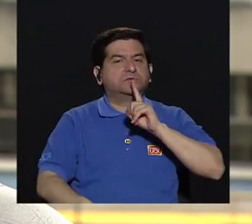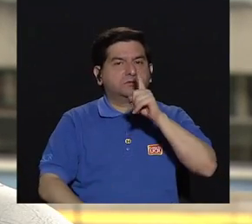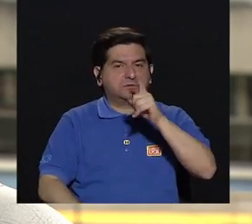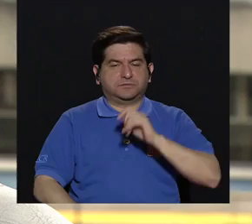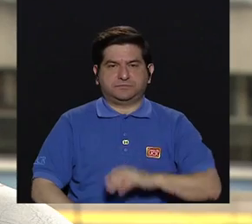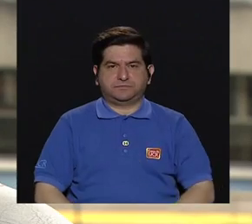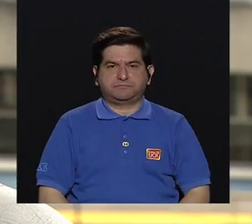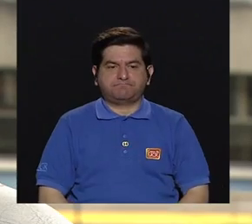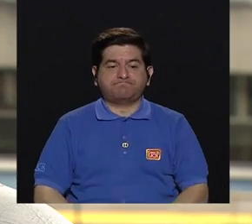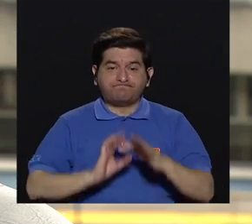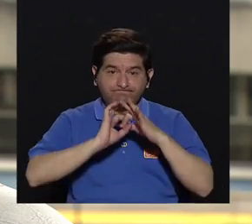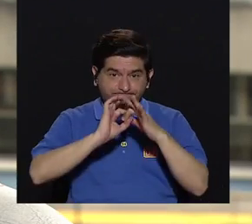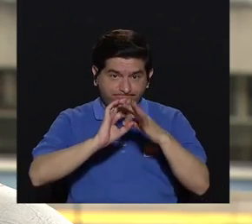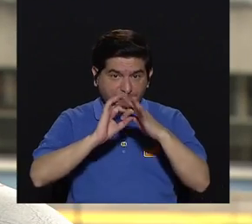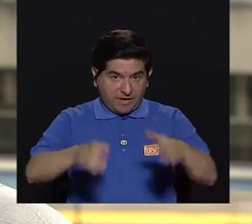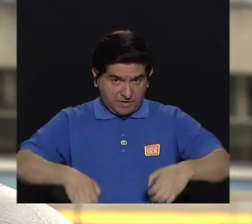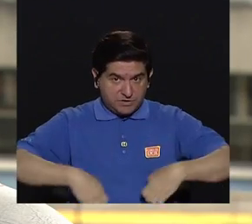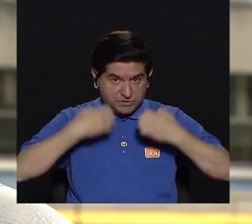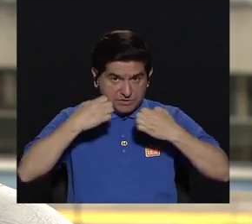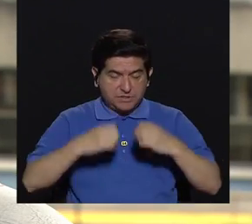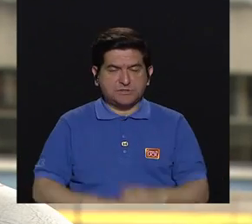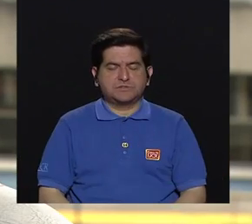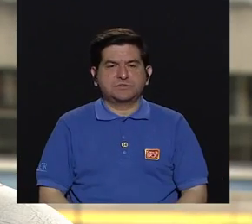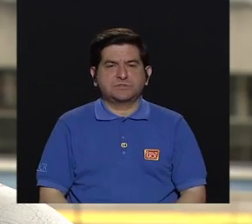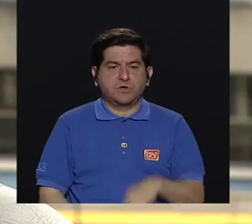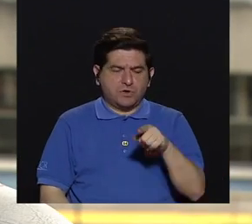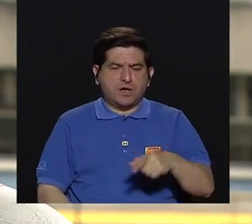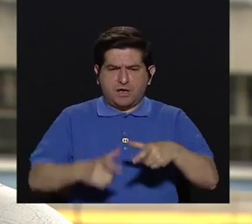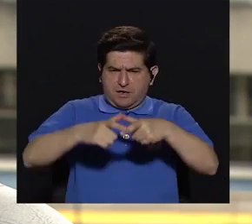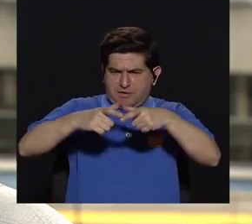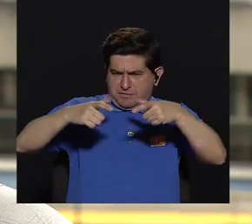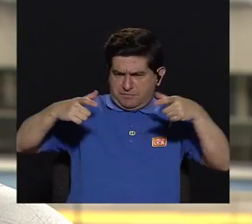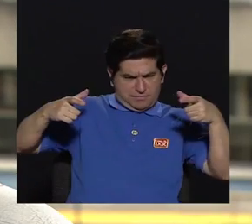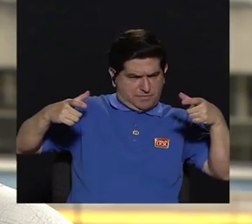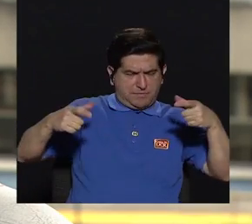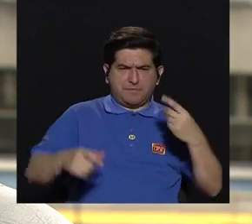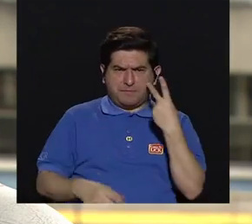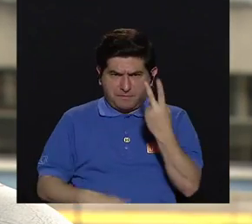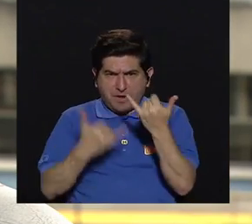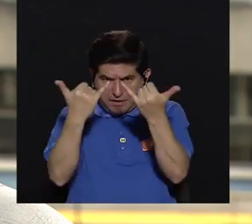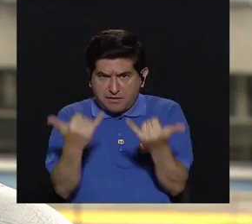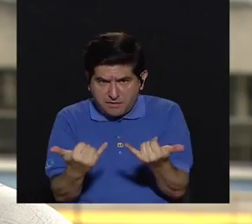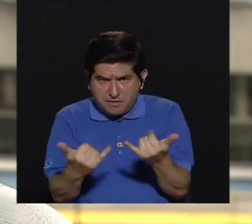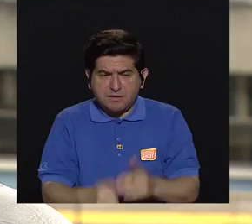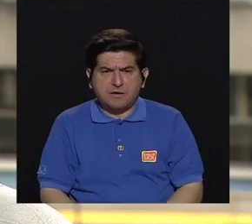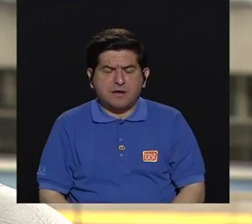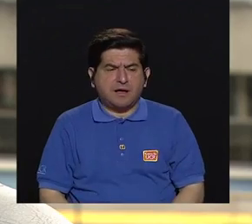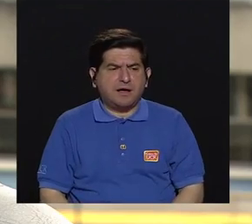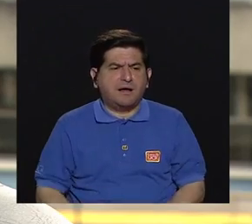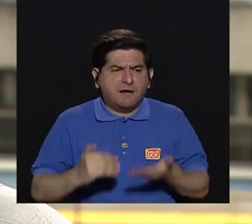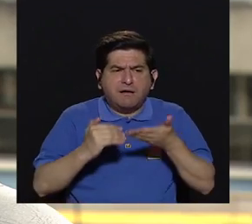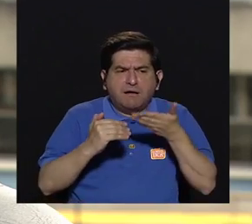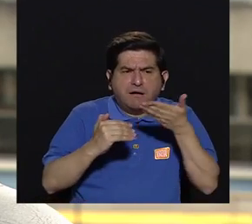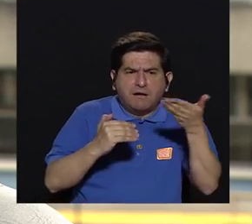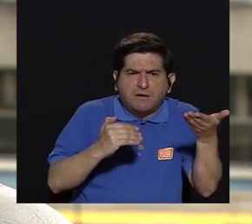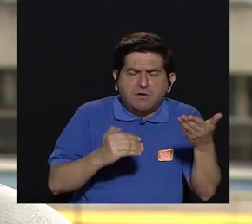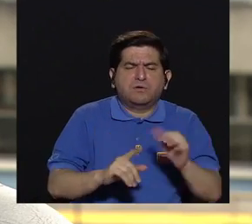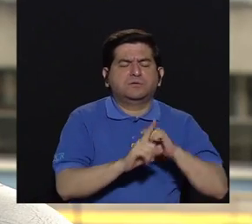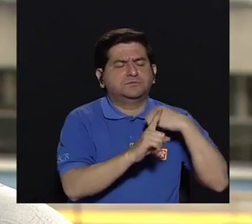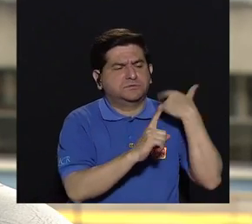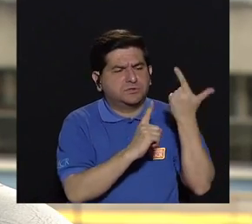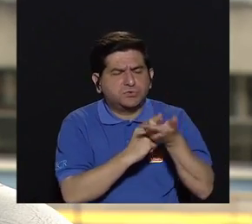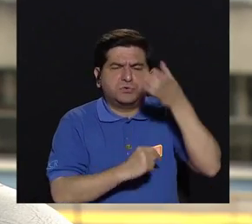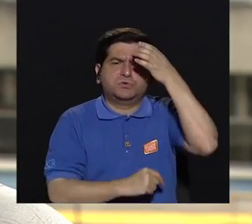mencionar que hay una relación, si lo vemos a nivel macro, hay una relación entre los aspectos